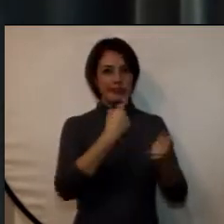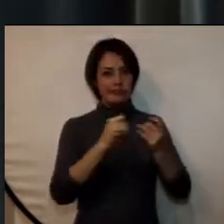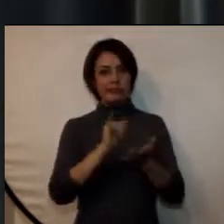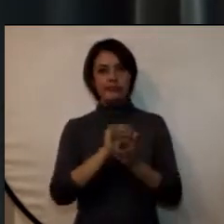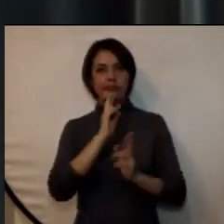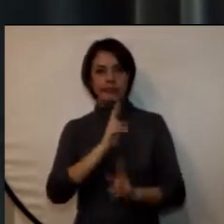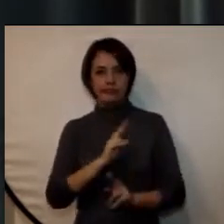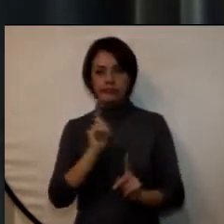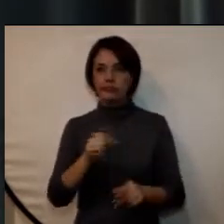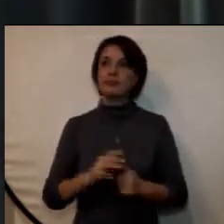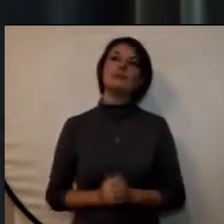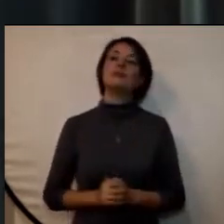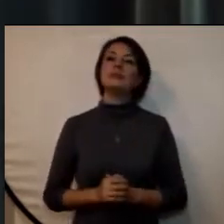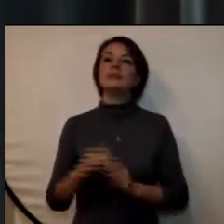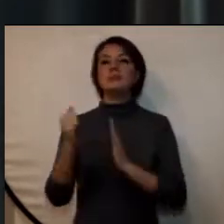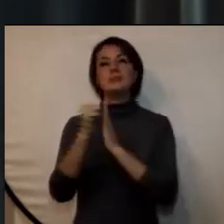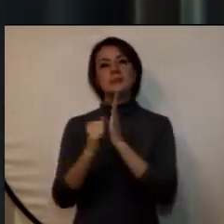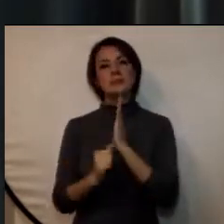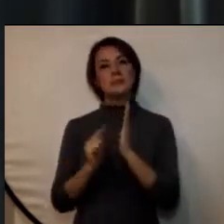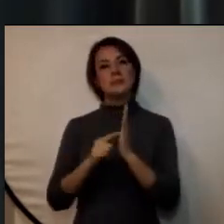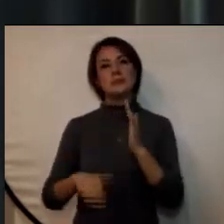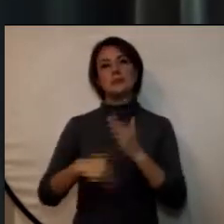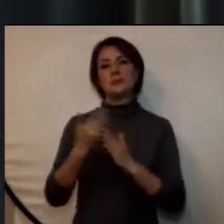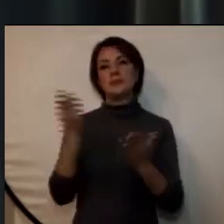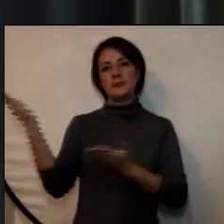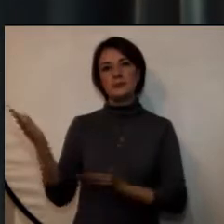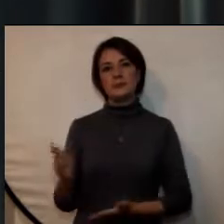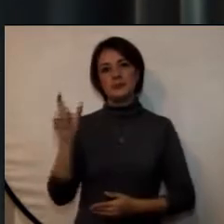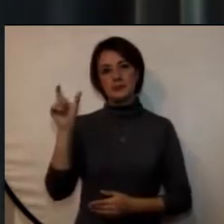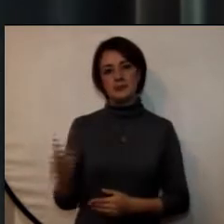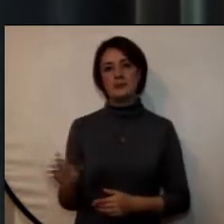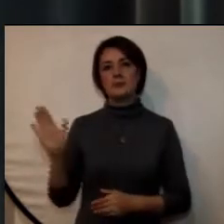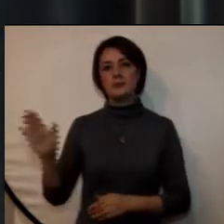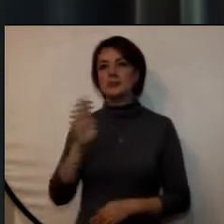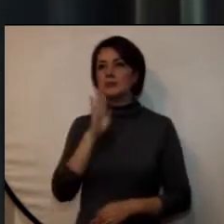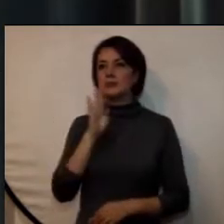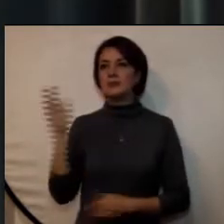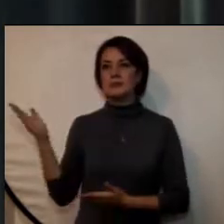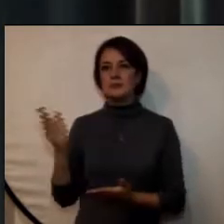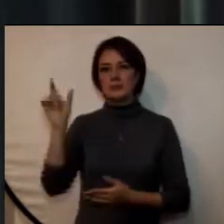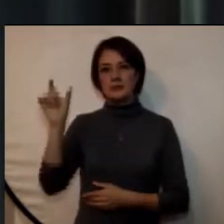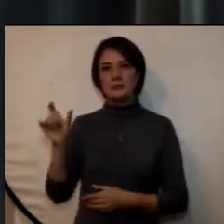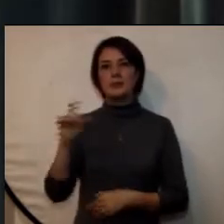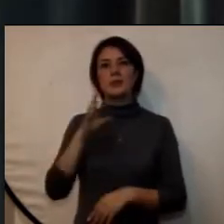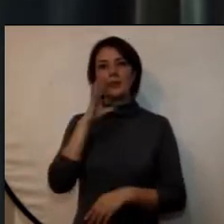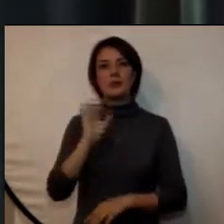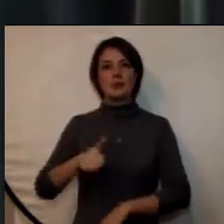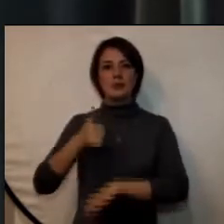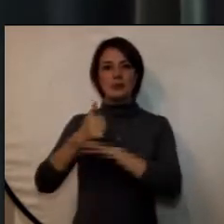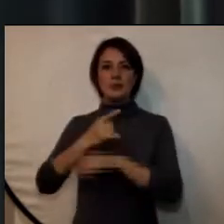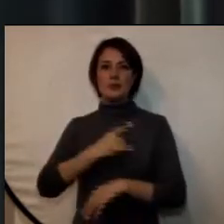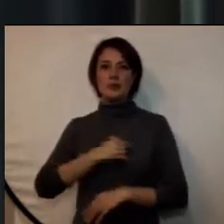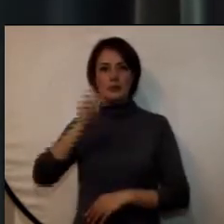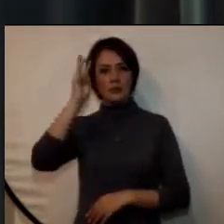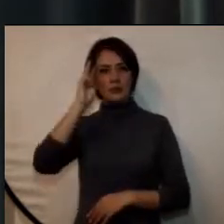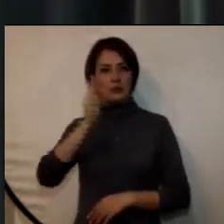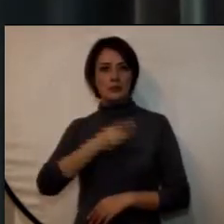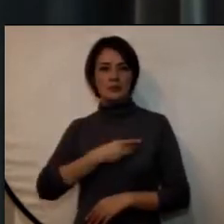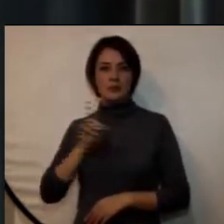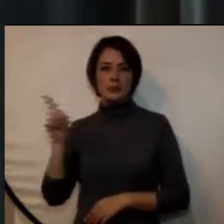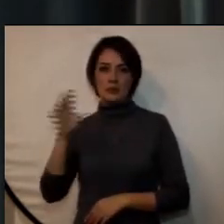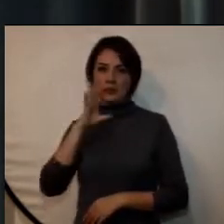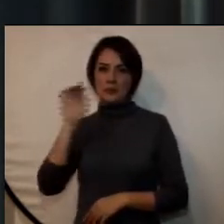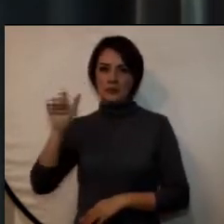Dando cumplimiento a la agenda, comenzamos con el saludo de bienvenida. A continuación con ustedes, el señor rector de la Universidad Militar Nueva